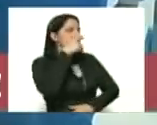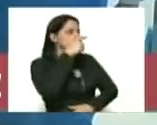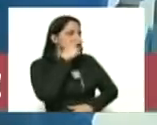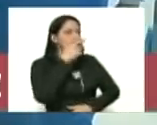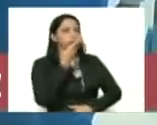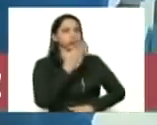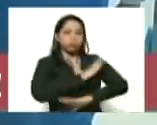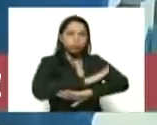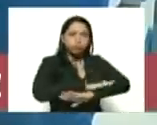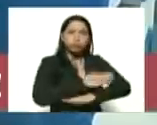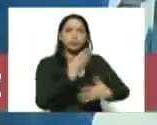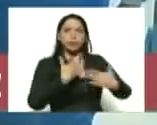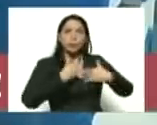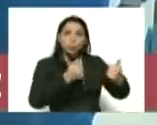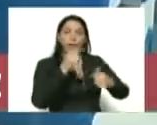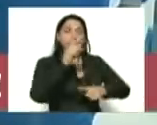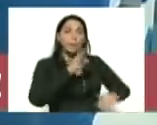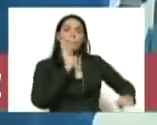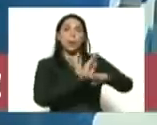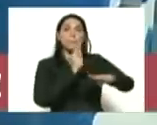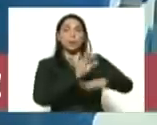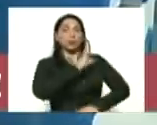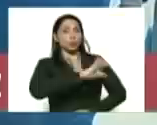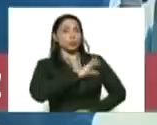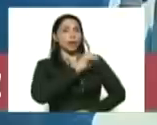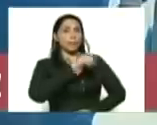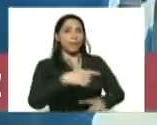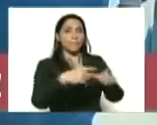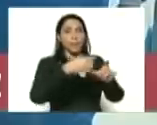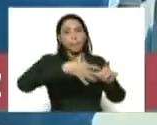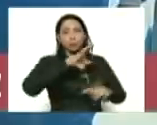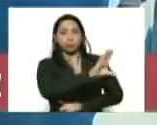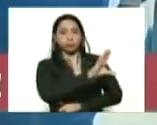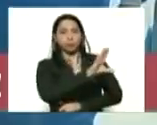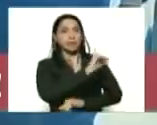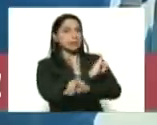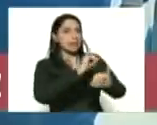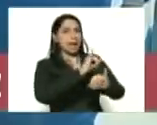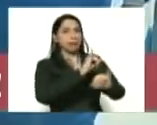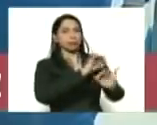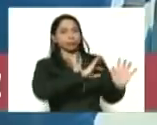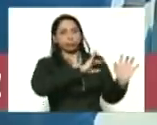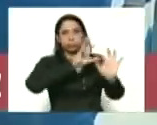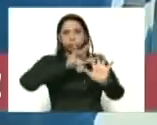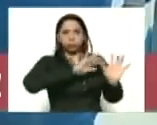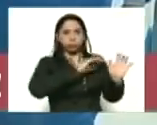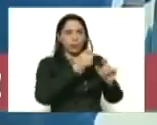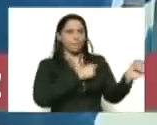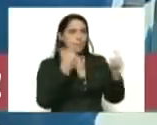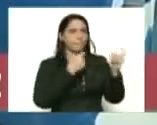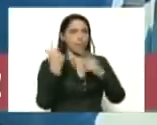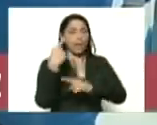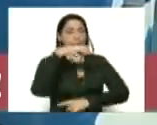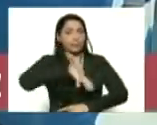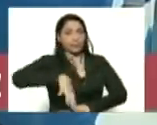de seguridad y de la protección social a través del carnet de la patria y ya han regresado a sus estados 8